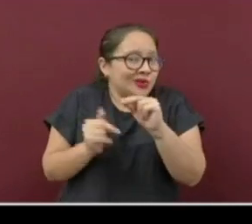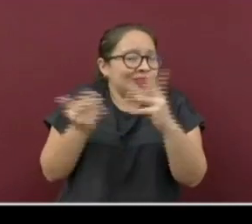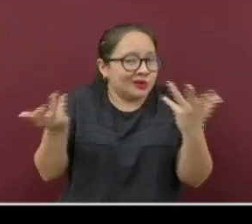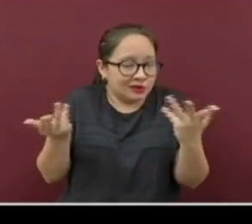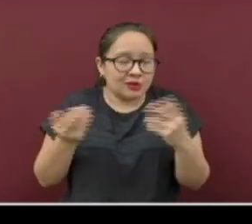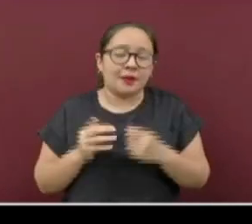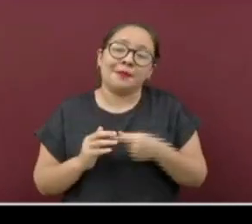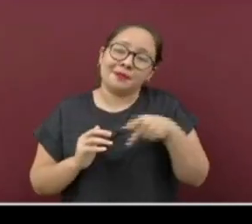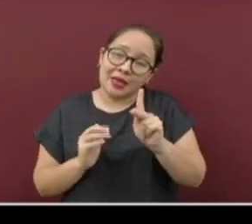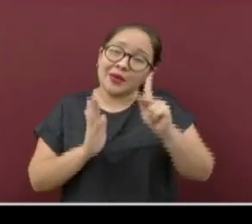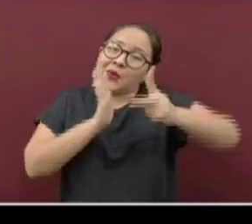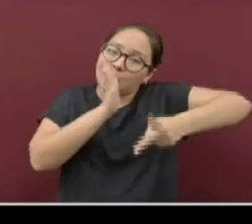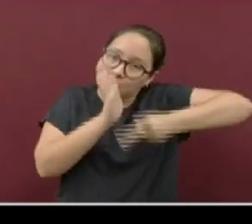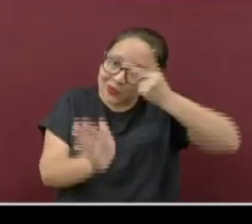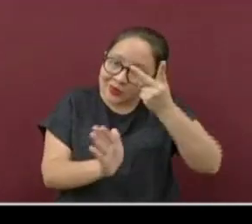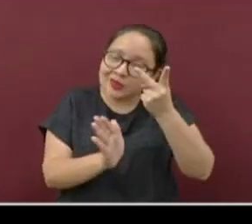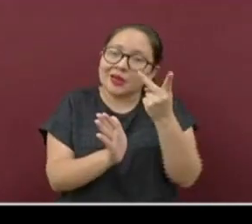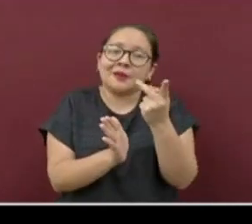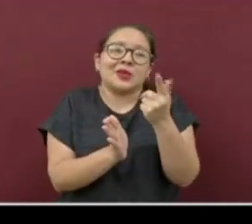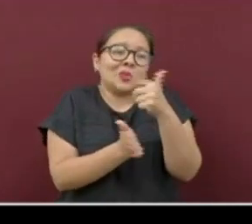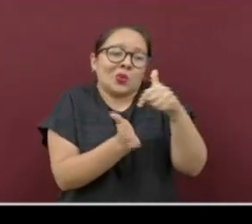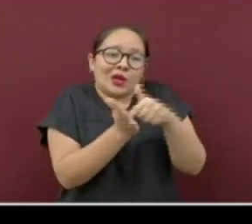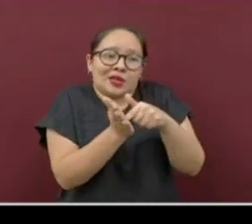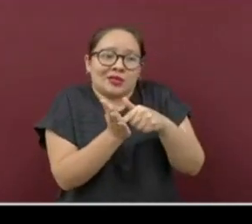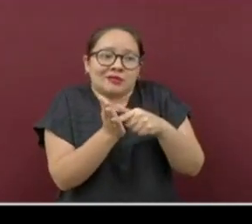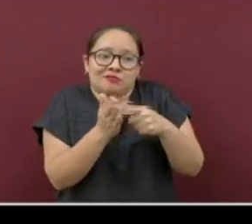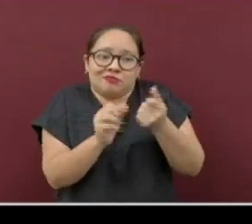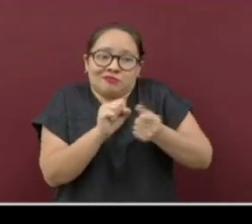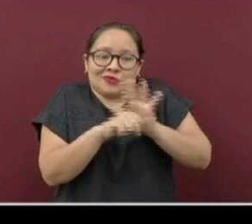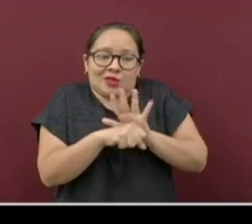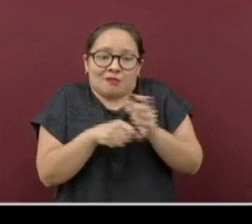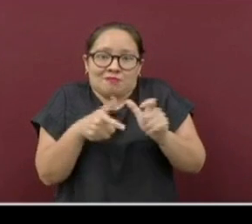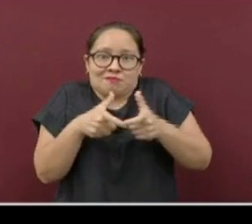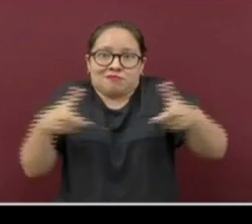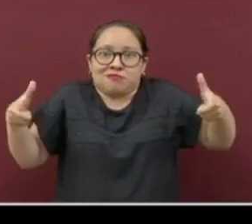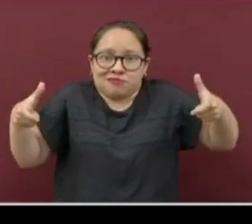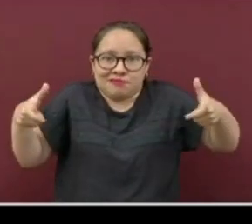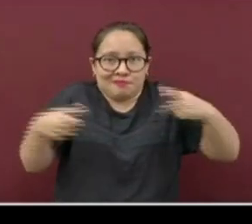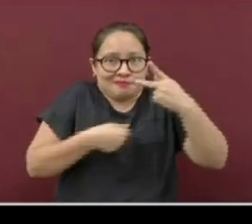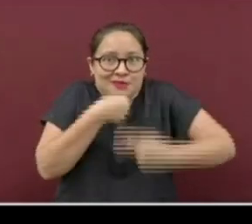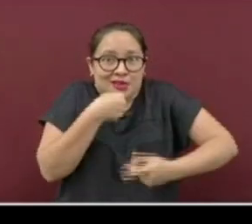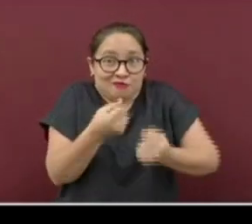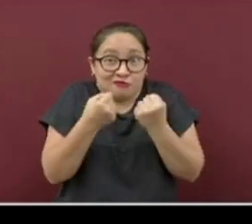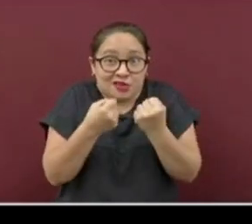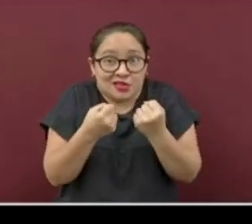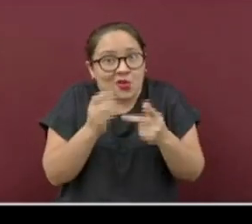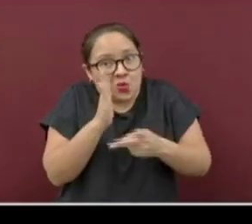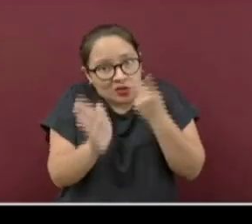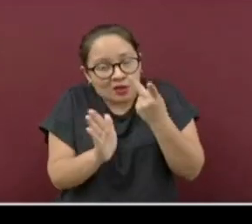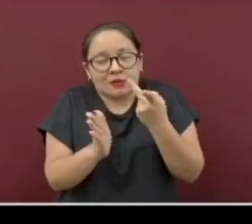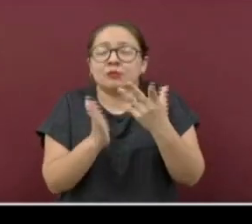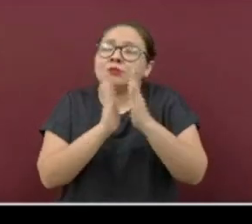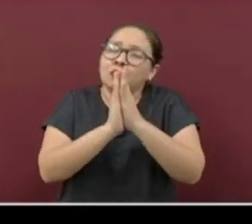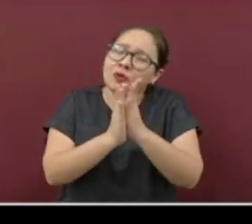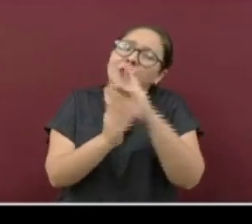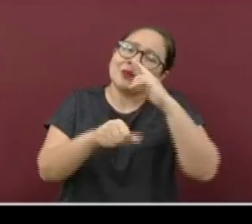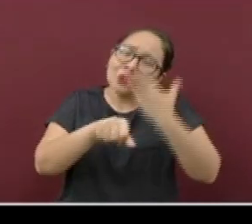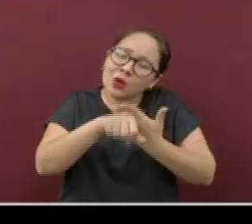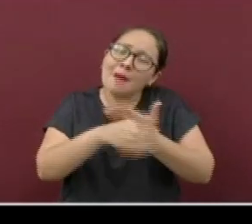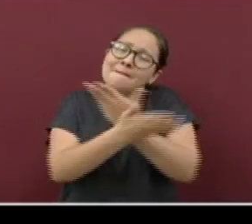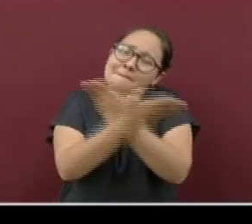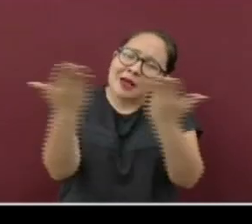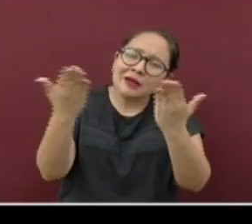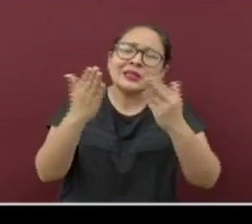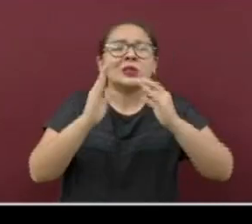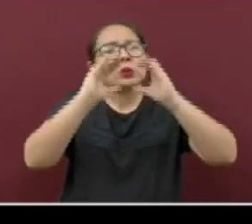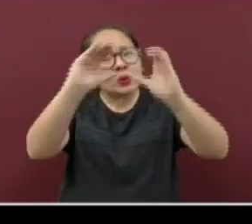municipios que están subiendo su nivel de riesgo, por lo que apelamos a su sentido de responsabilidad para evitar seguir el